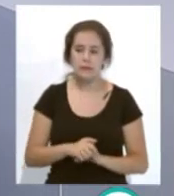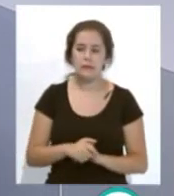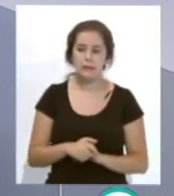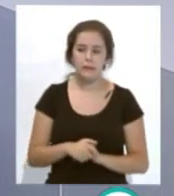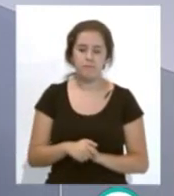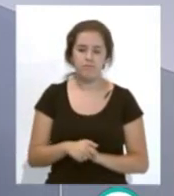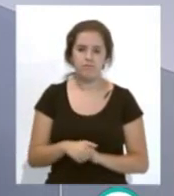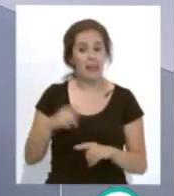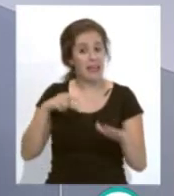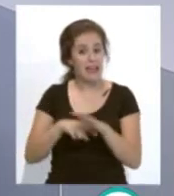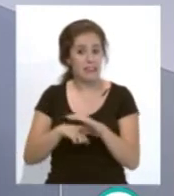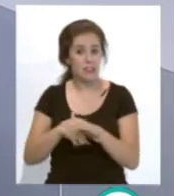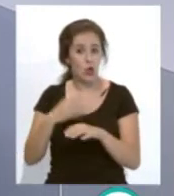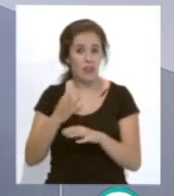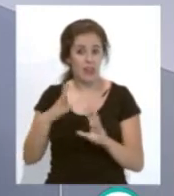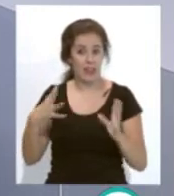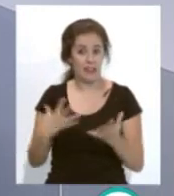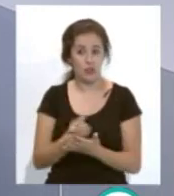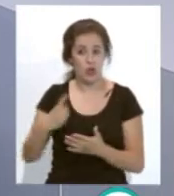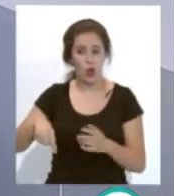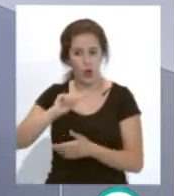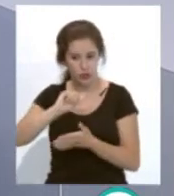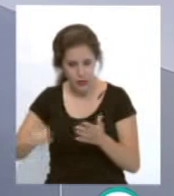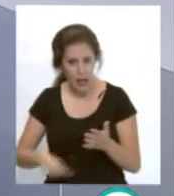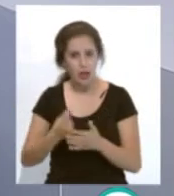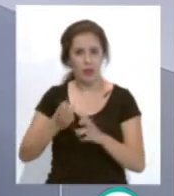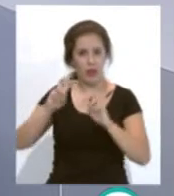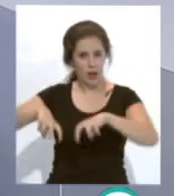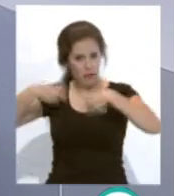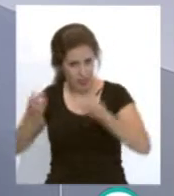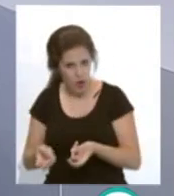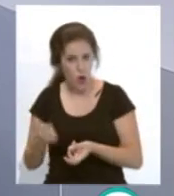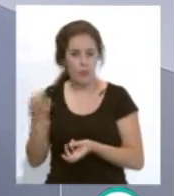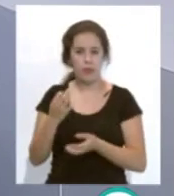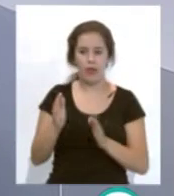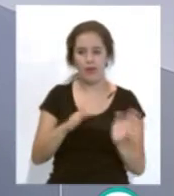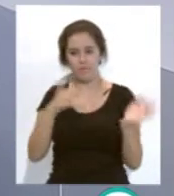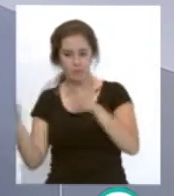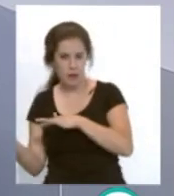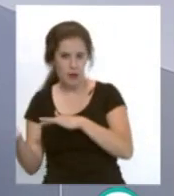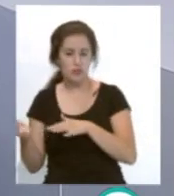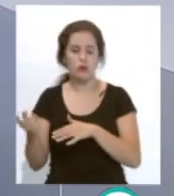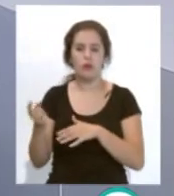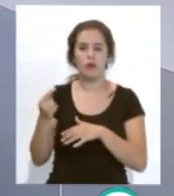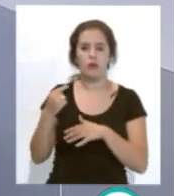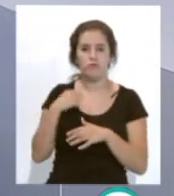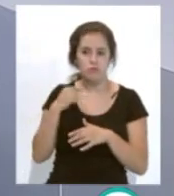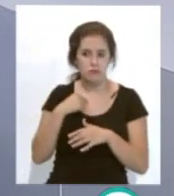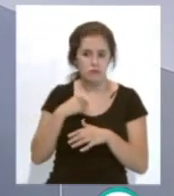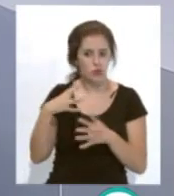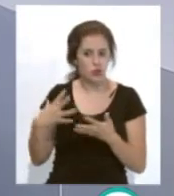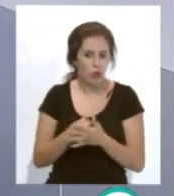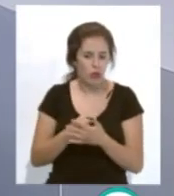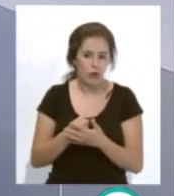que la gestión de todo esto, de los contratos, de las renovaciones, del traspaso, todo se ha llevado